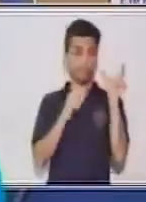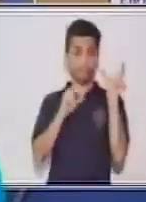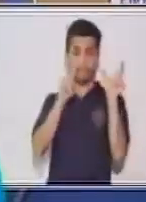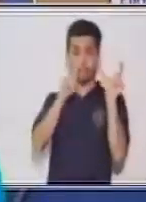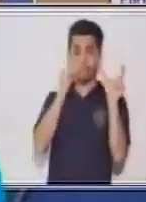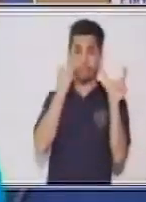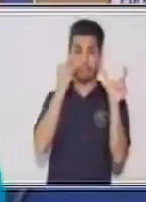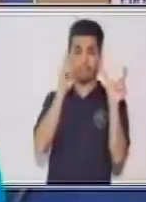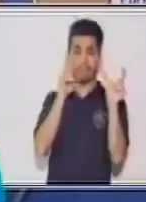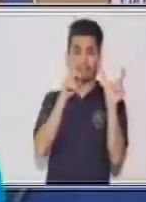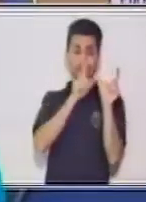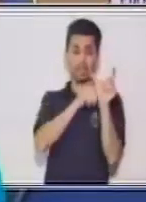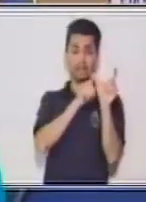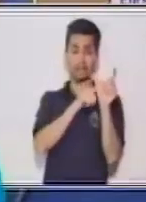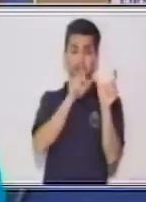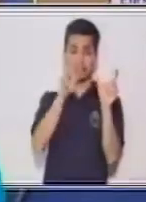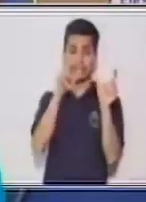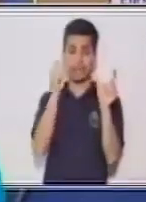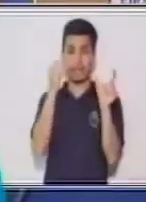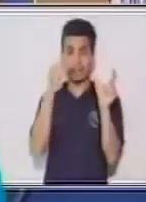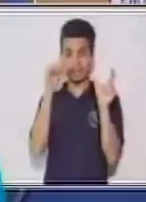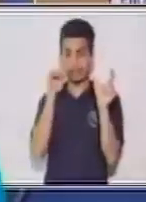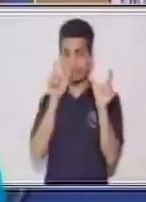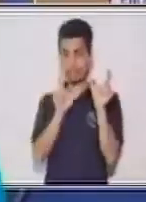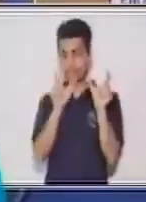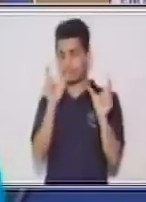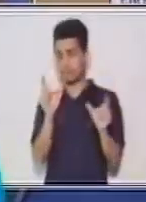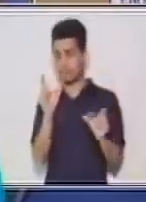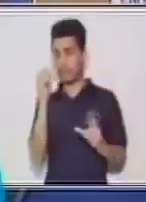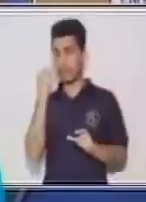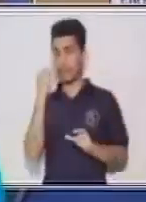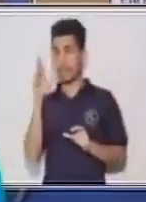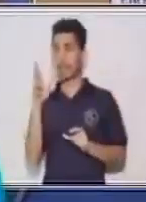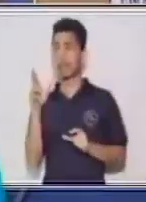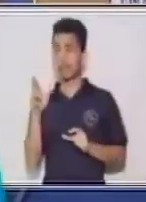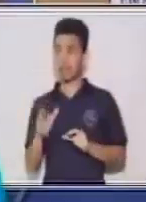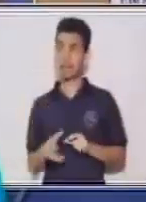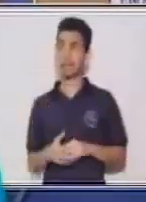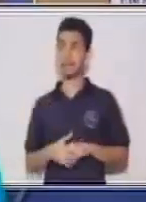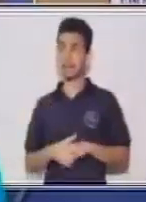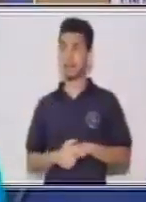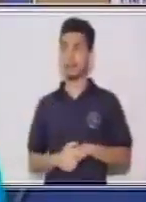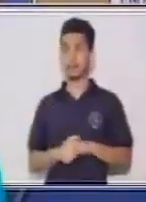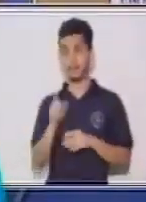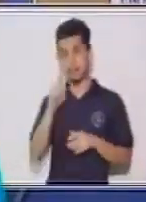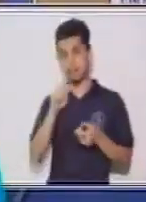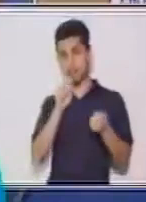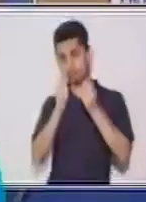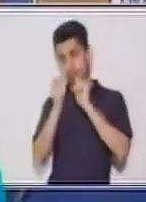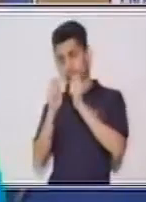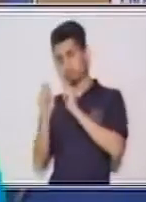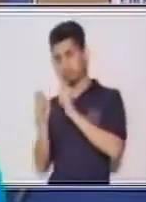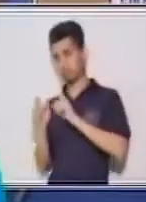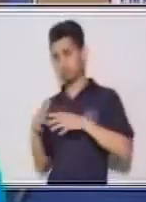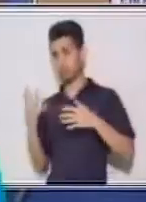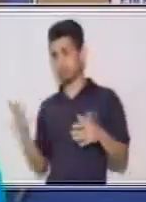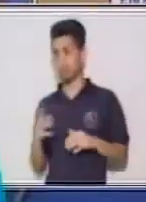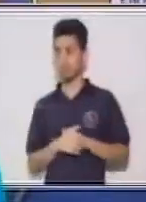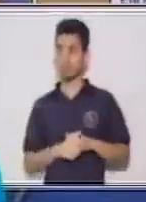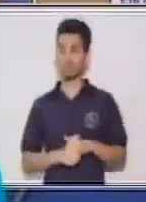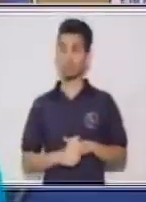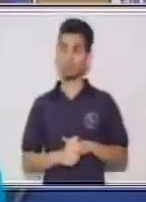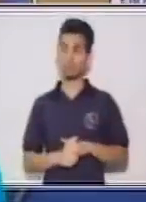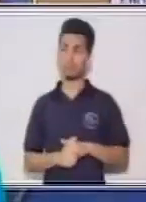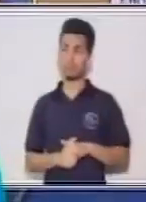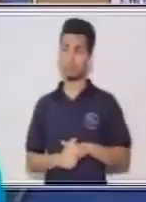significa, ahí tengo la raíz. Para que la persona haga su ejercicio, de igual manera le puedes dar esta hoja o si no, de